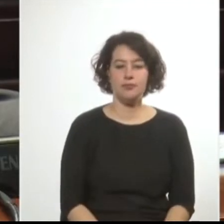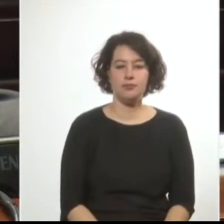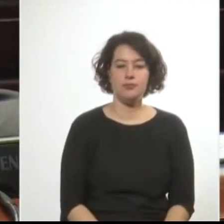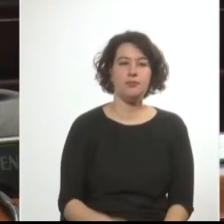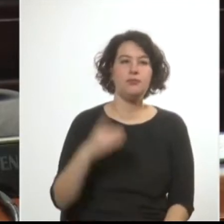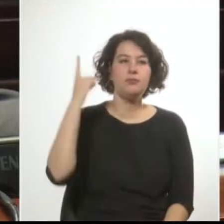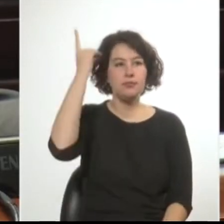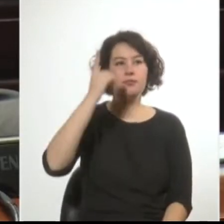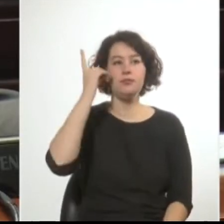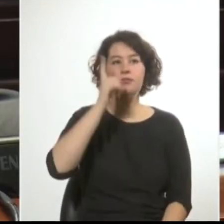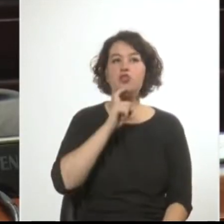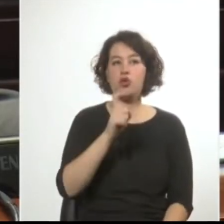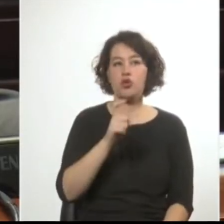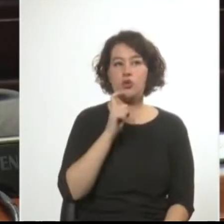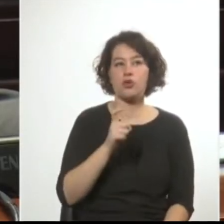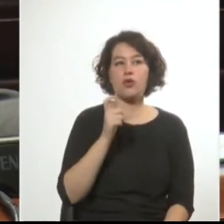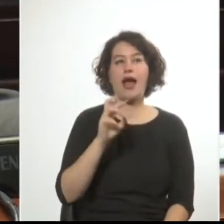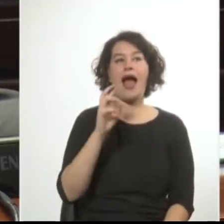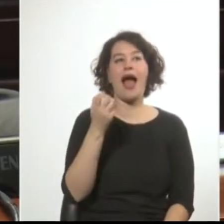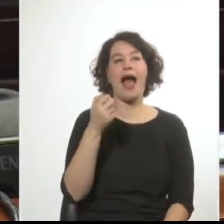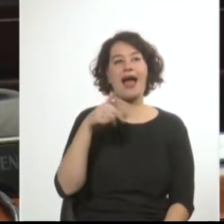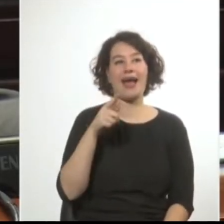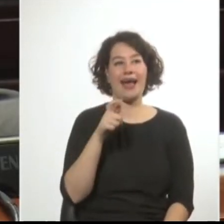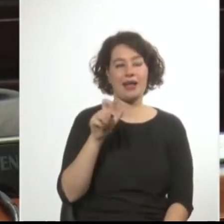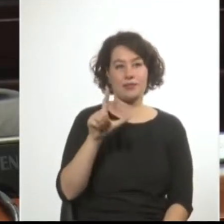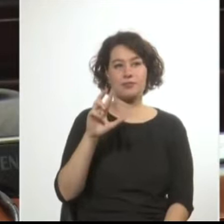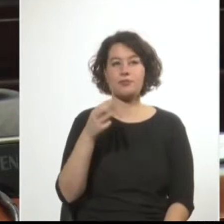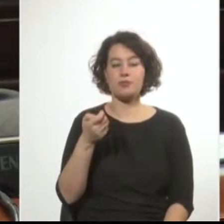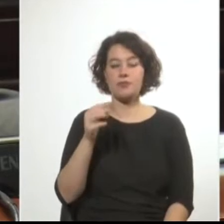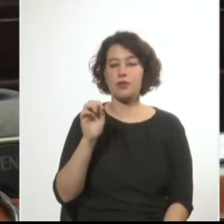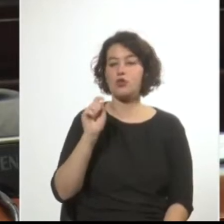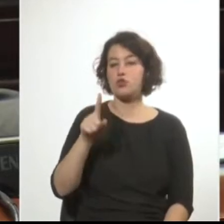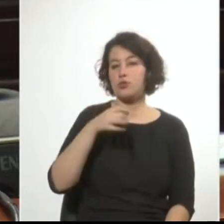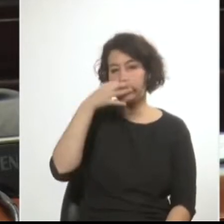diputado colorado Ángel Ratz dirá en su intervención